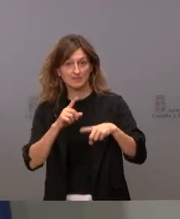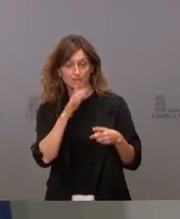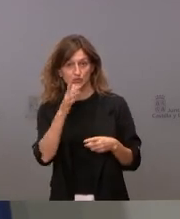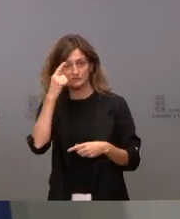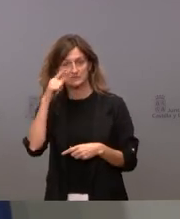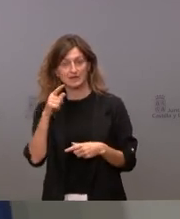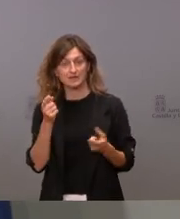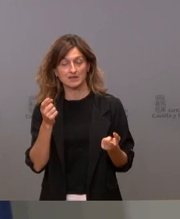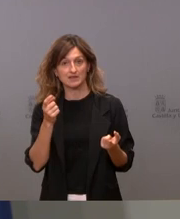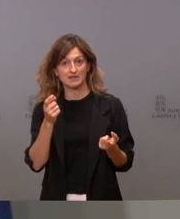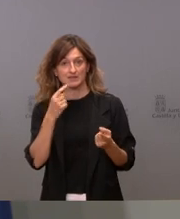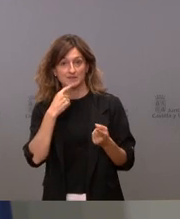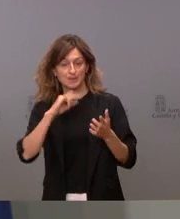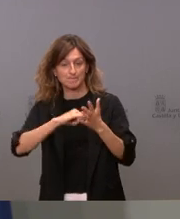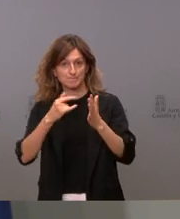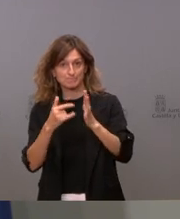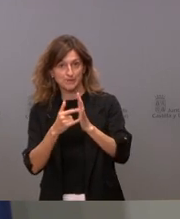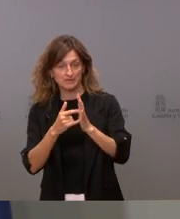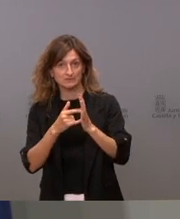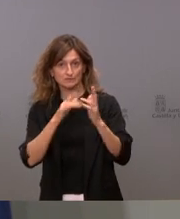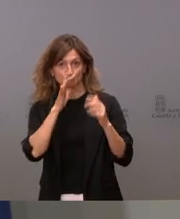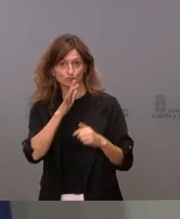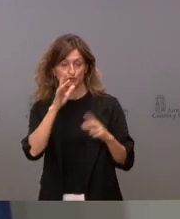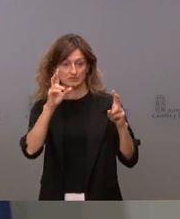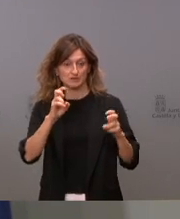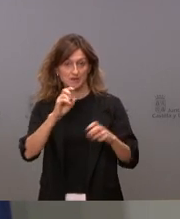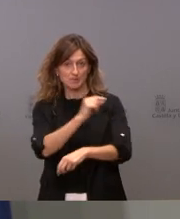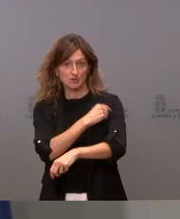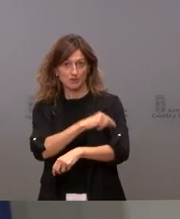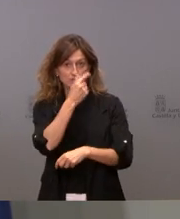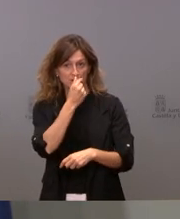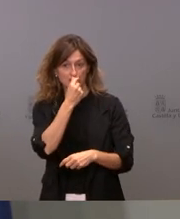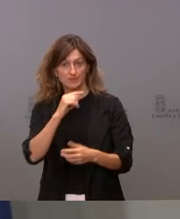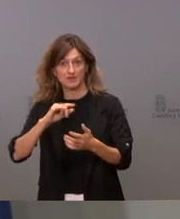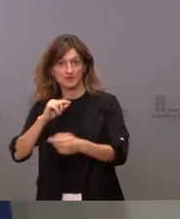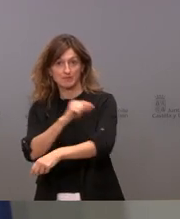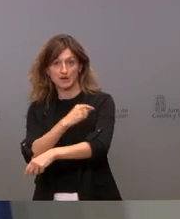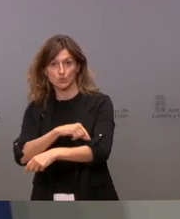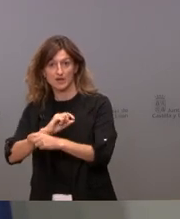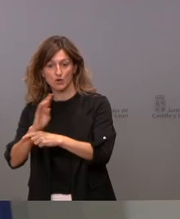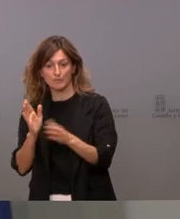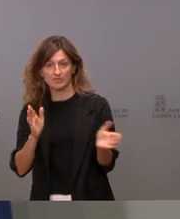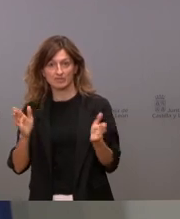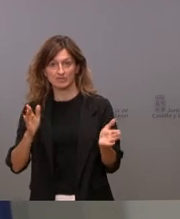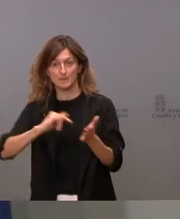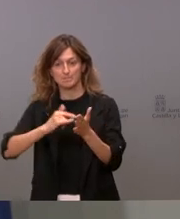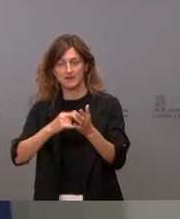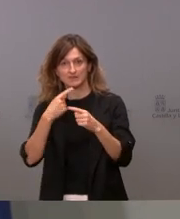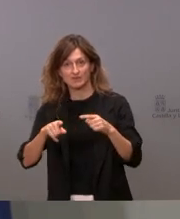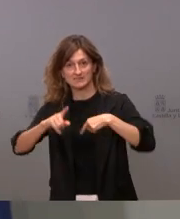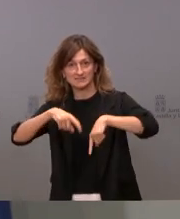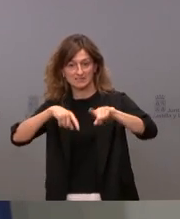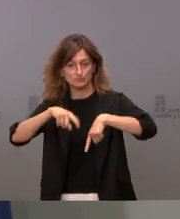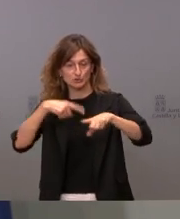ustedes que no es lo mismo la logística de la vacunación de la gripe que la del coronavirus porque necesitamos un transporte